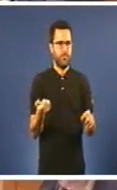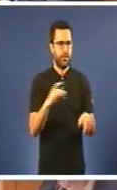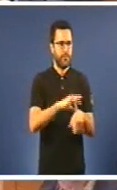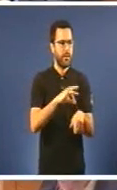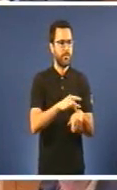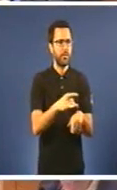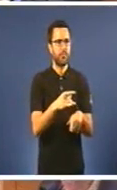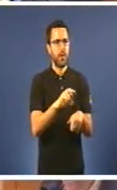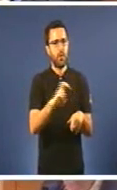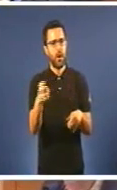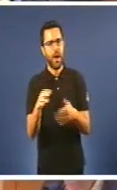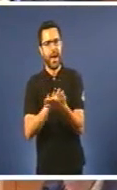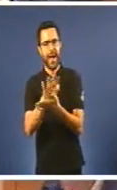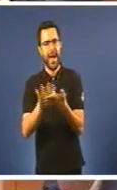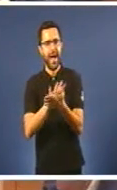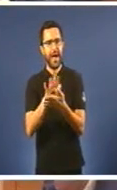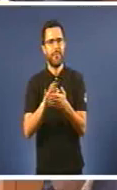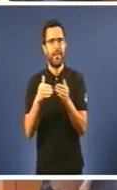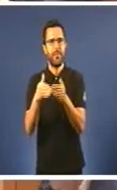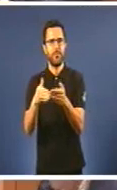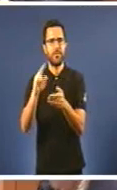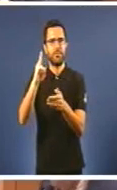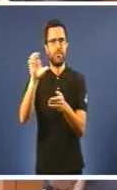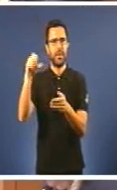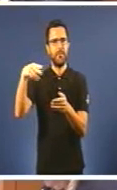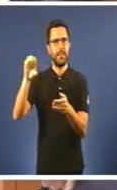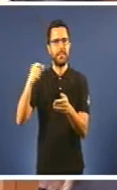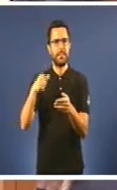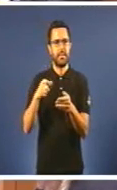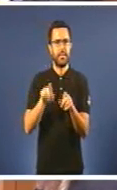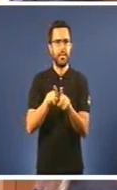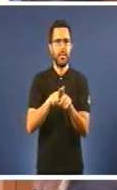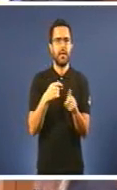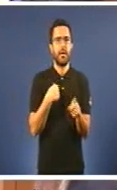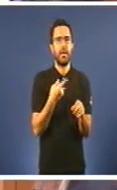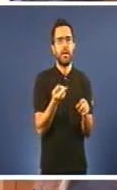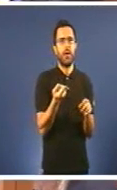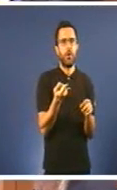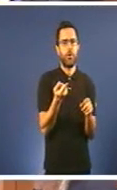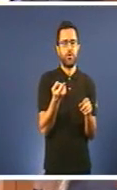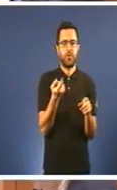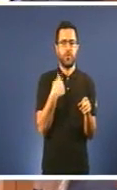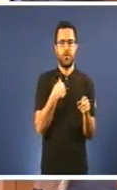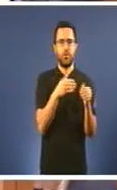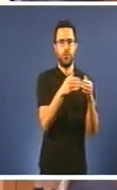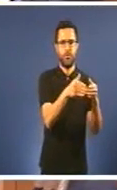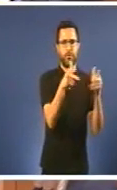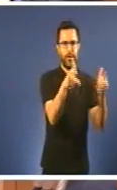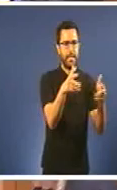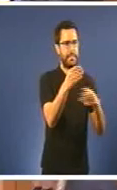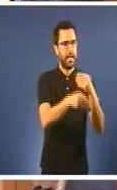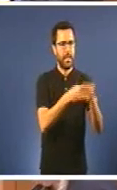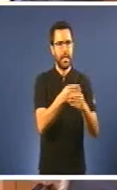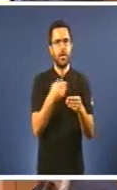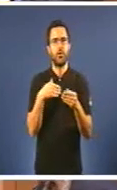sei se este o lugar Si lle digo que os floteis están facendo os 14 remolcadores están adjudicados a Arbón e os buques de baixo calado se farán